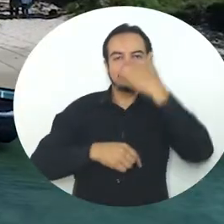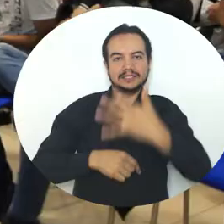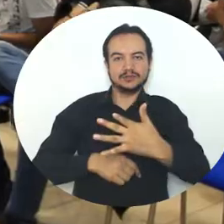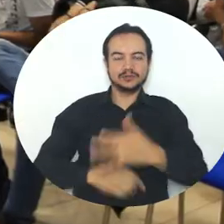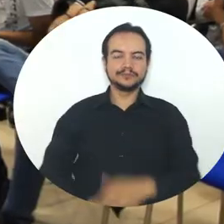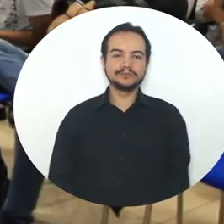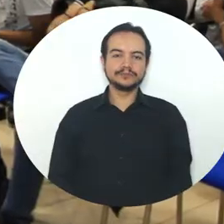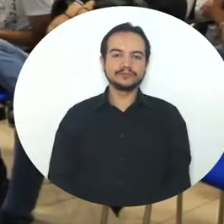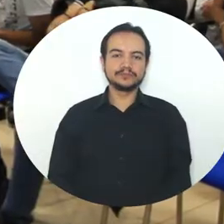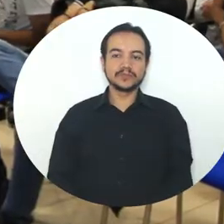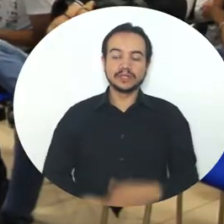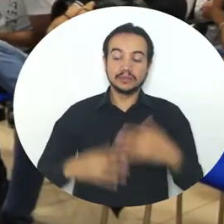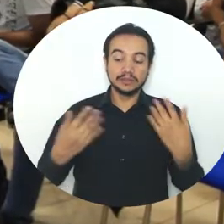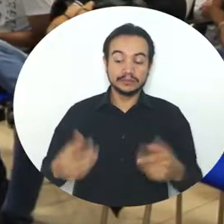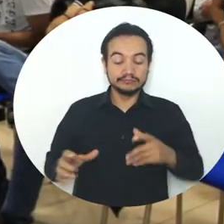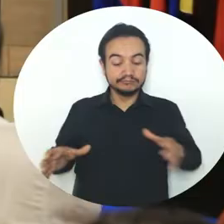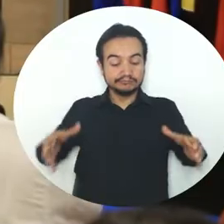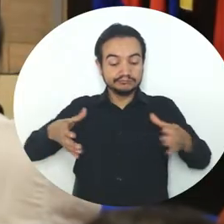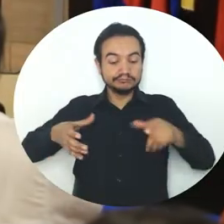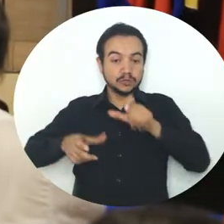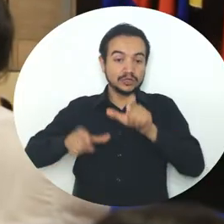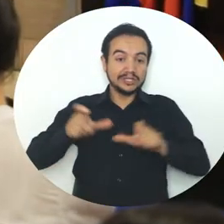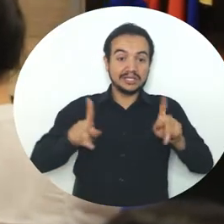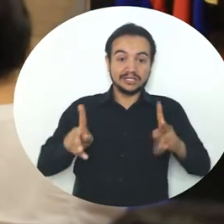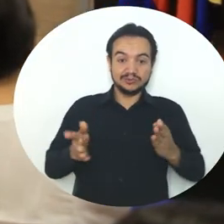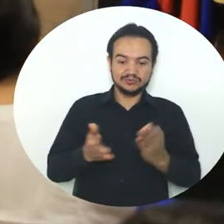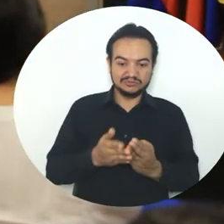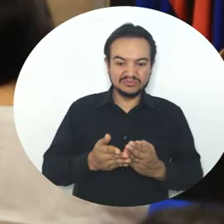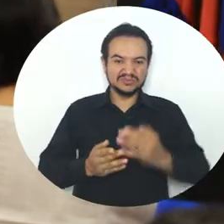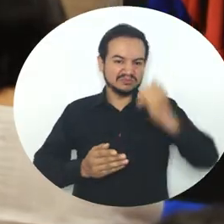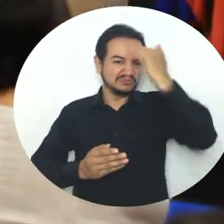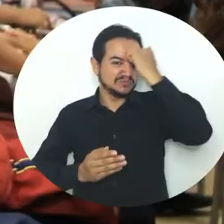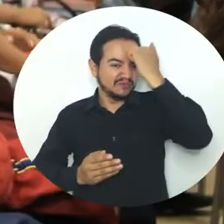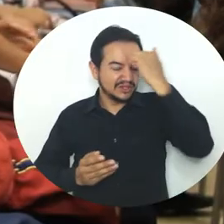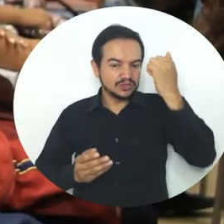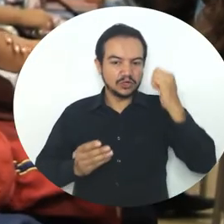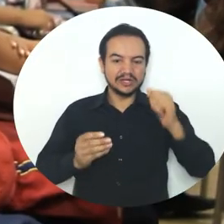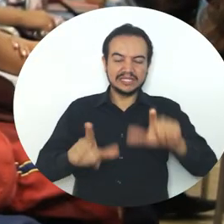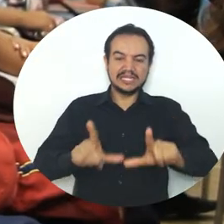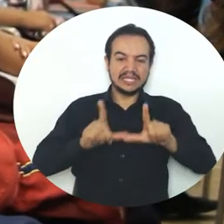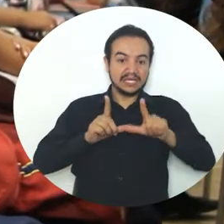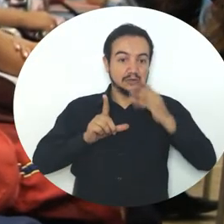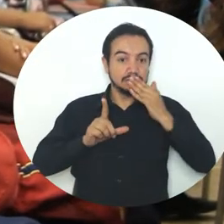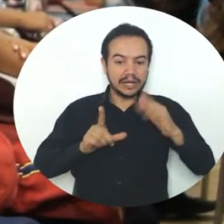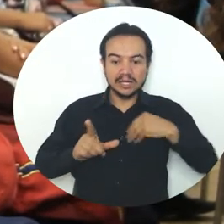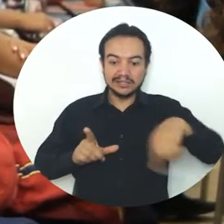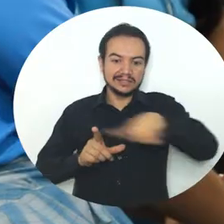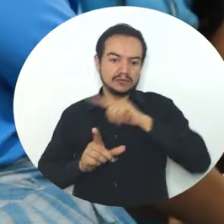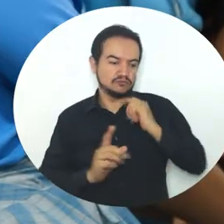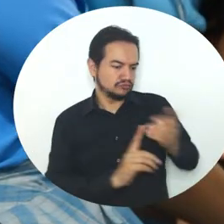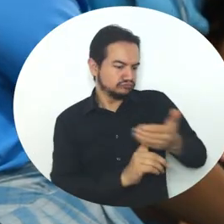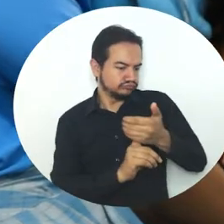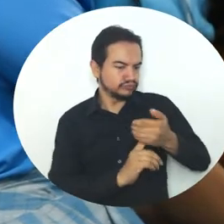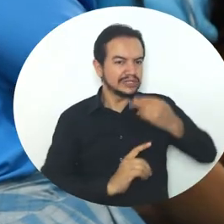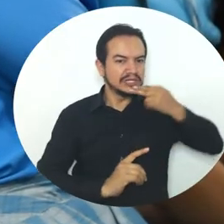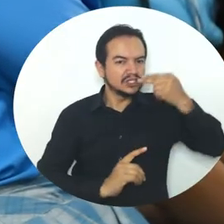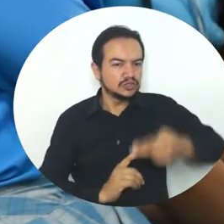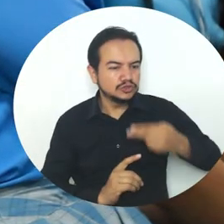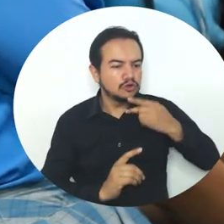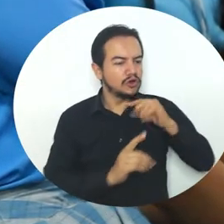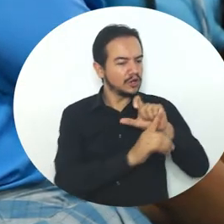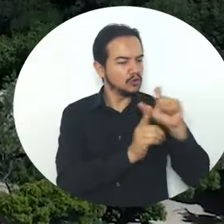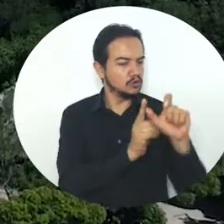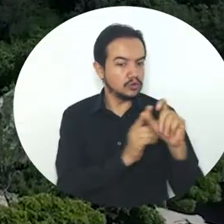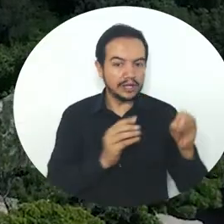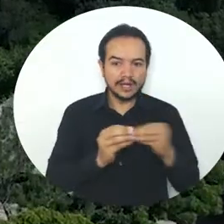territorio. Valoramos el compromiso de nuestros estudiantes, docentes y egresados por salvaguardar la cultura e historia y seguir